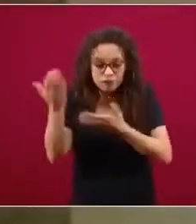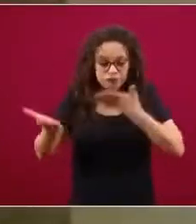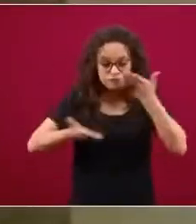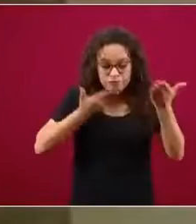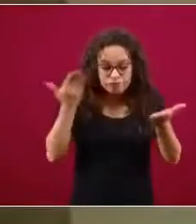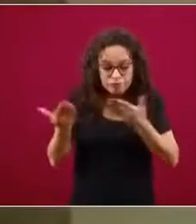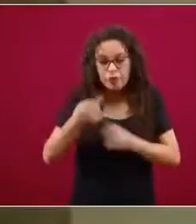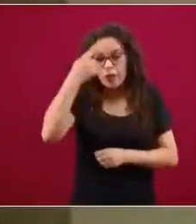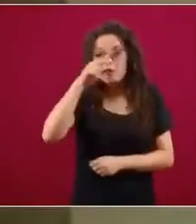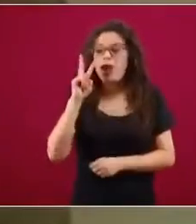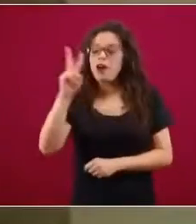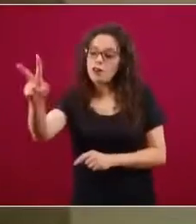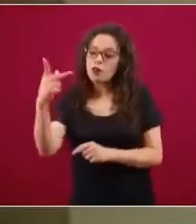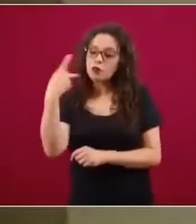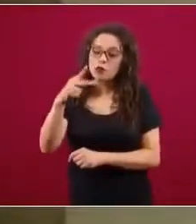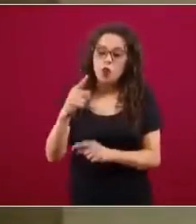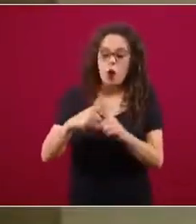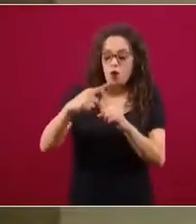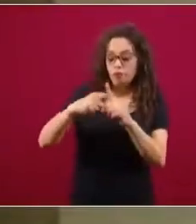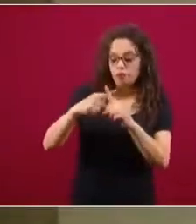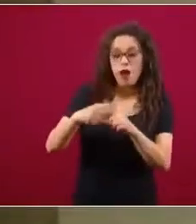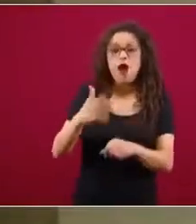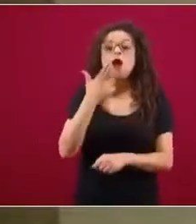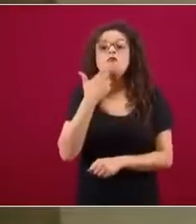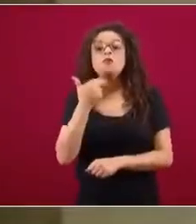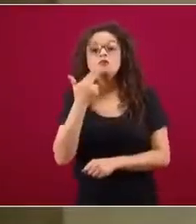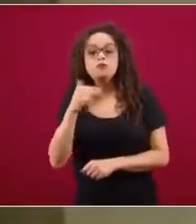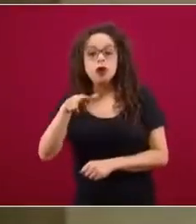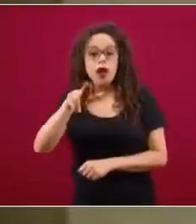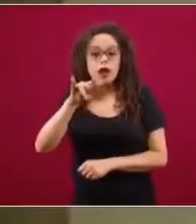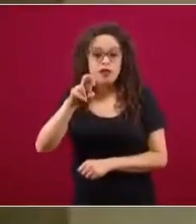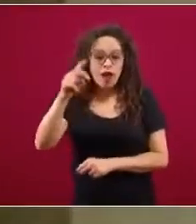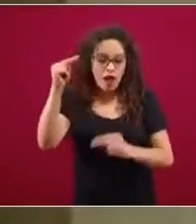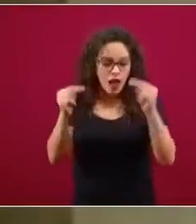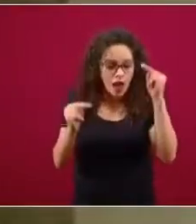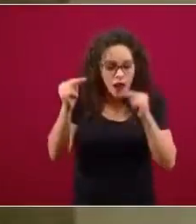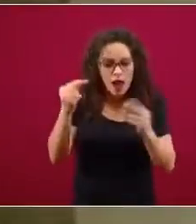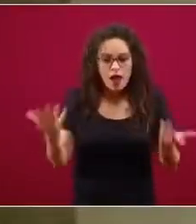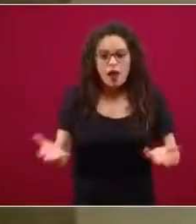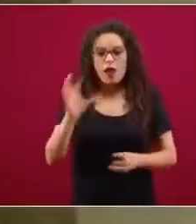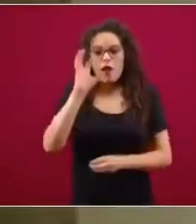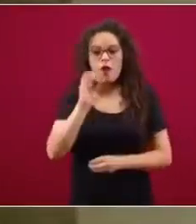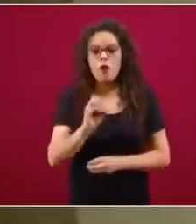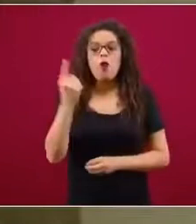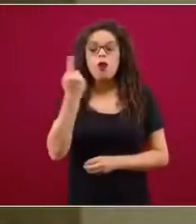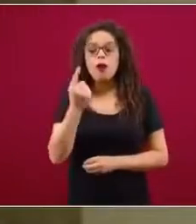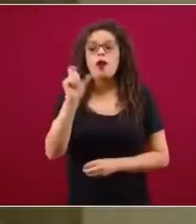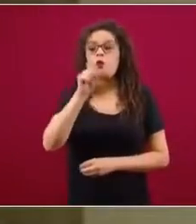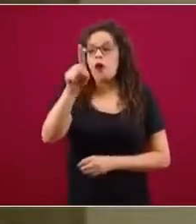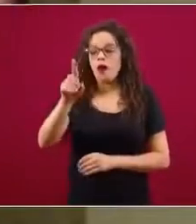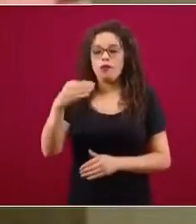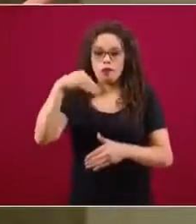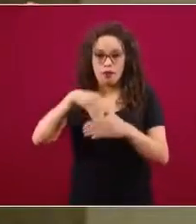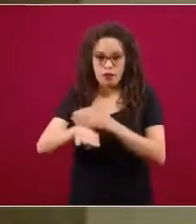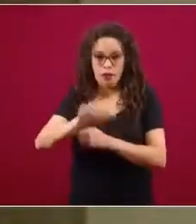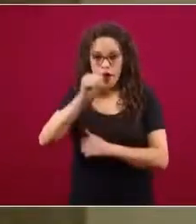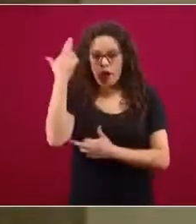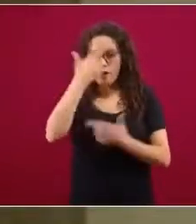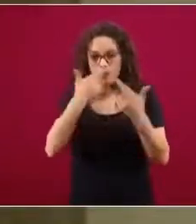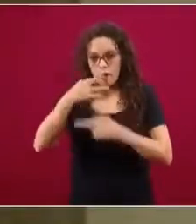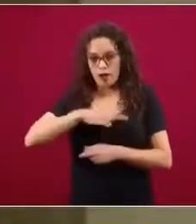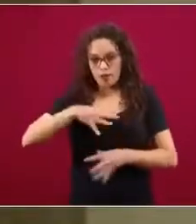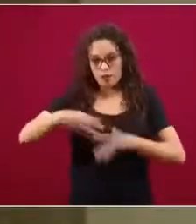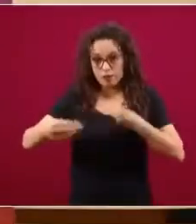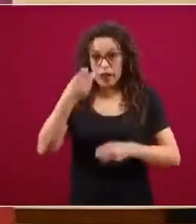niveles de azúcar elevada o los niveles de presión arterial elevada al ingreso del estudio epidemiológico, estas asociaciones o diferencias